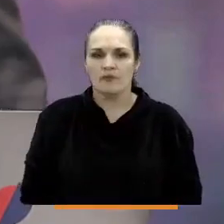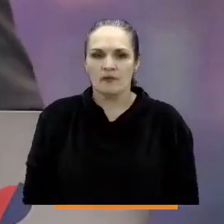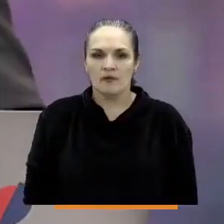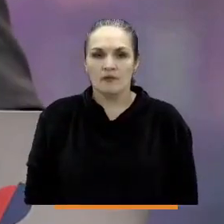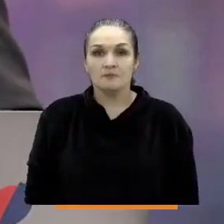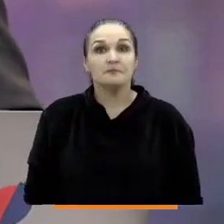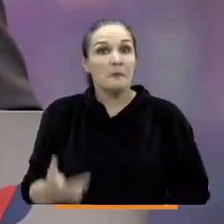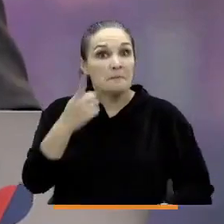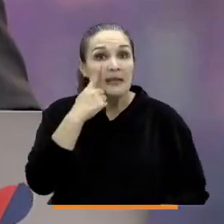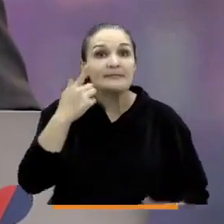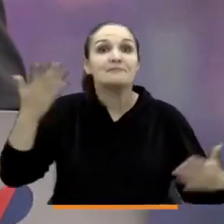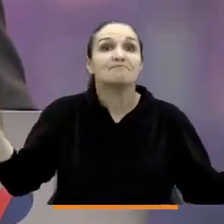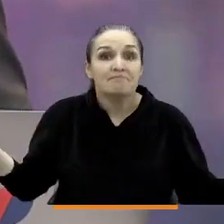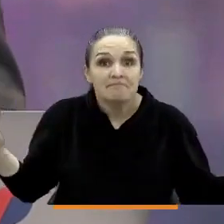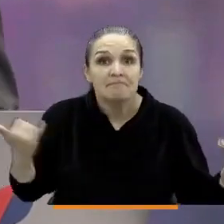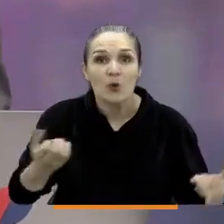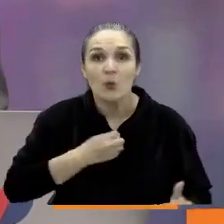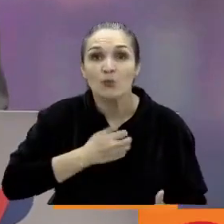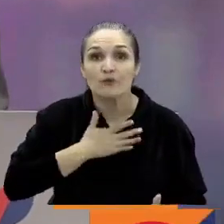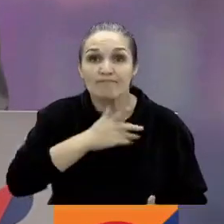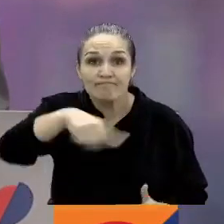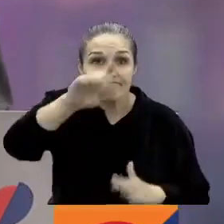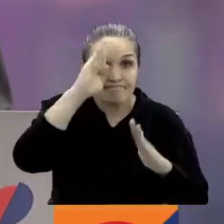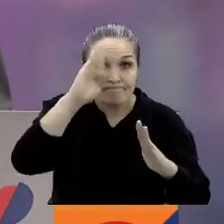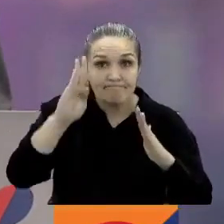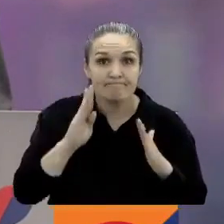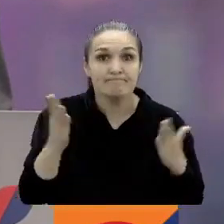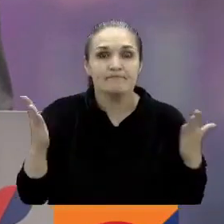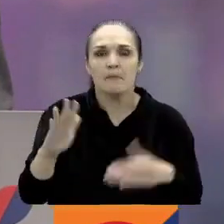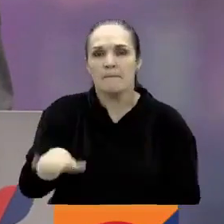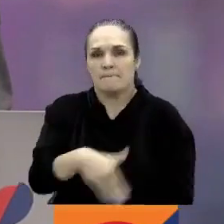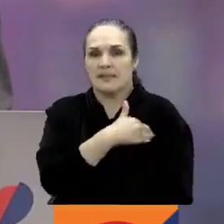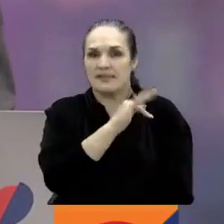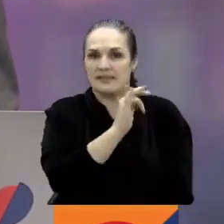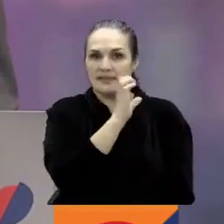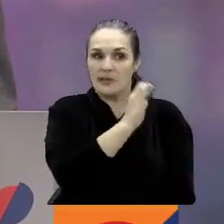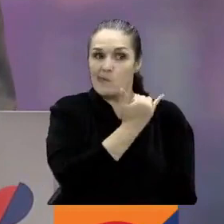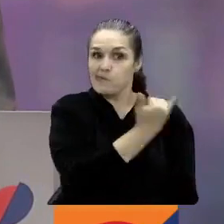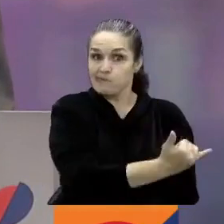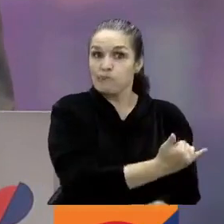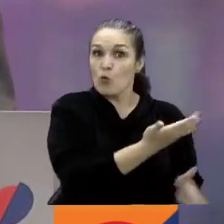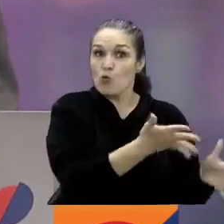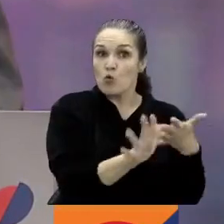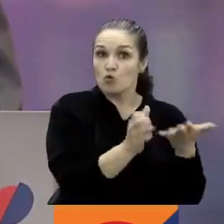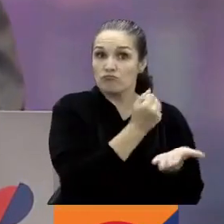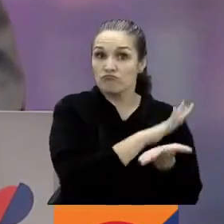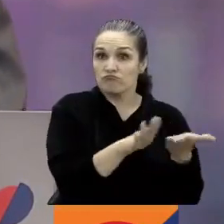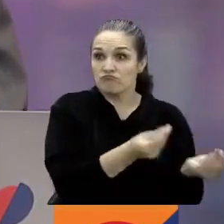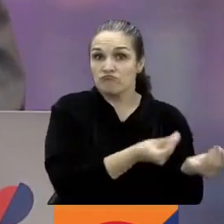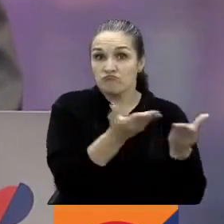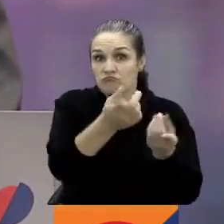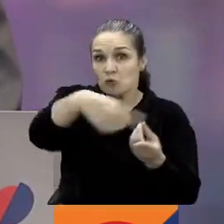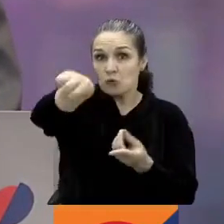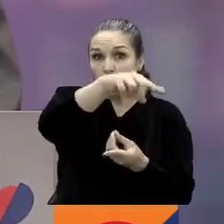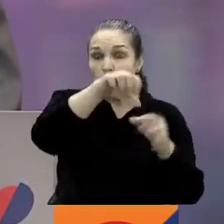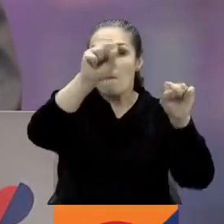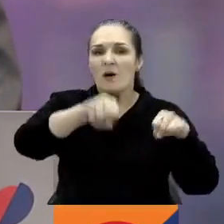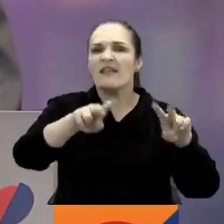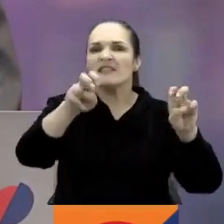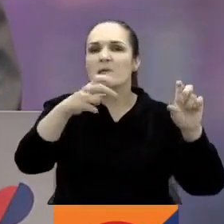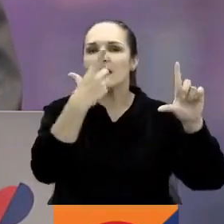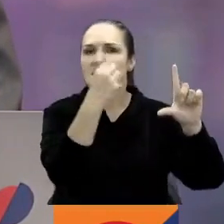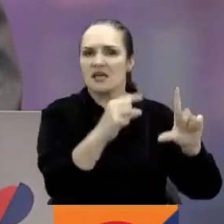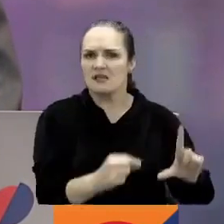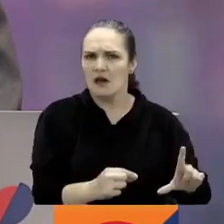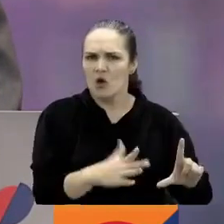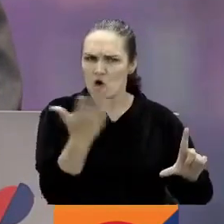Bueno, pilas, pues que llegamos con oportunidades. Atentos porque el Ministerio de las TIC tiene cursos condonables en áreas digitales. Acá les contamos cómo